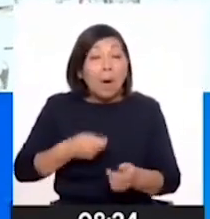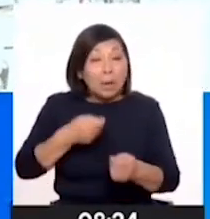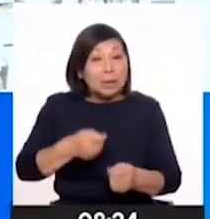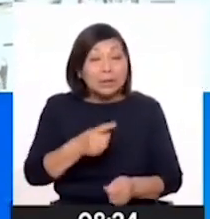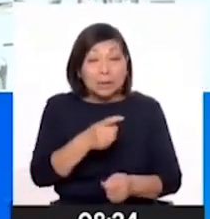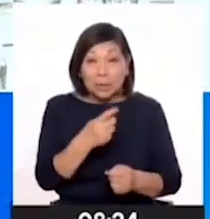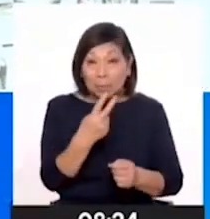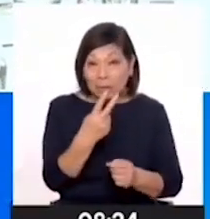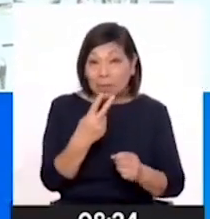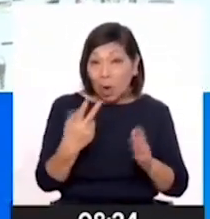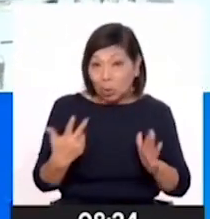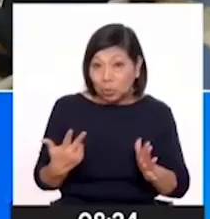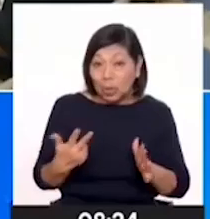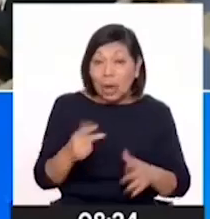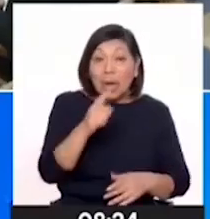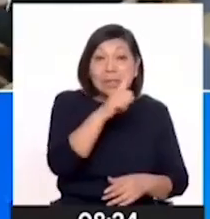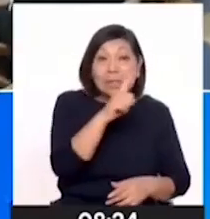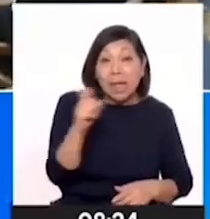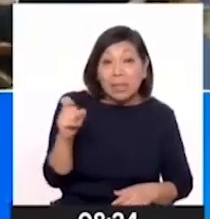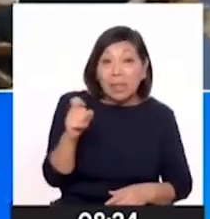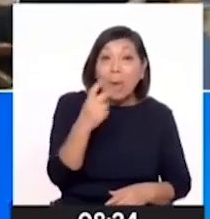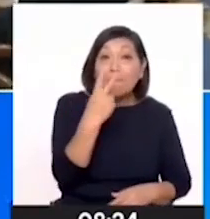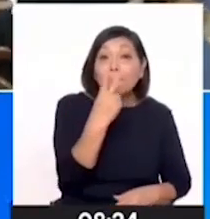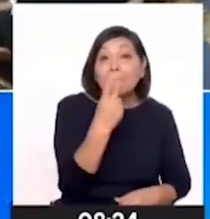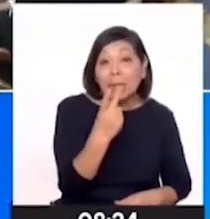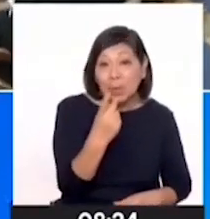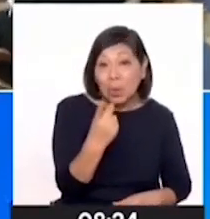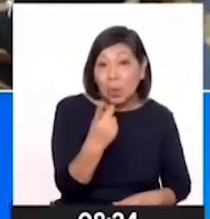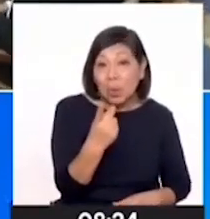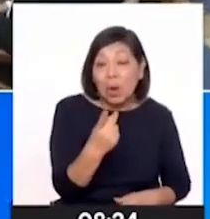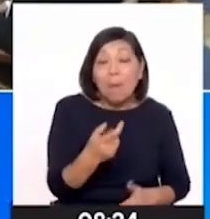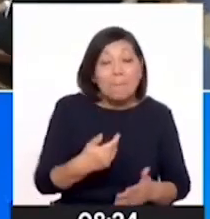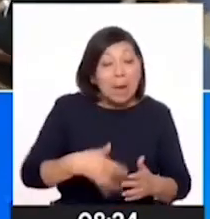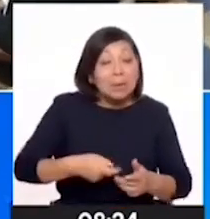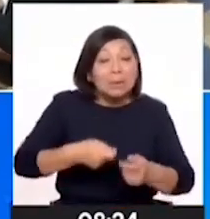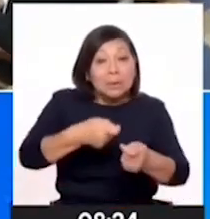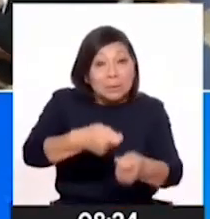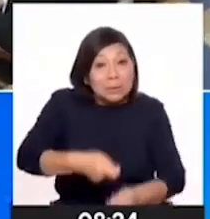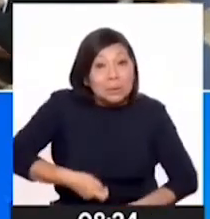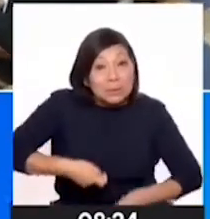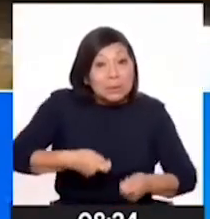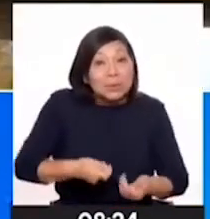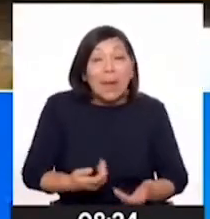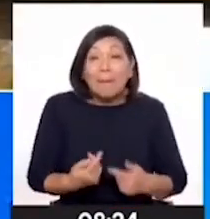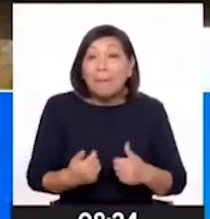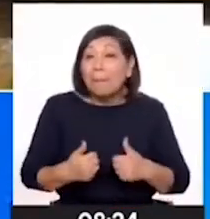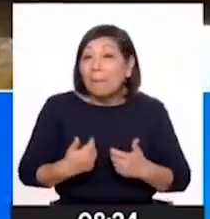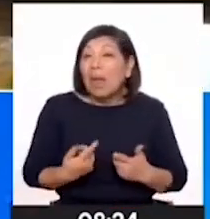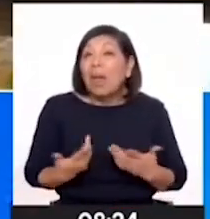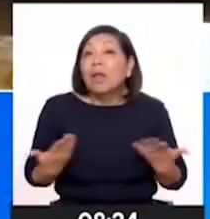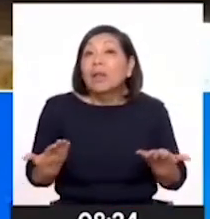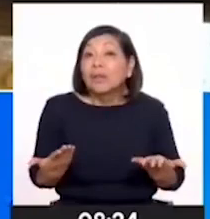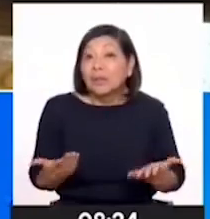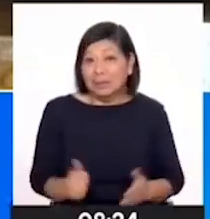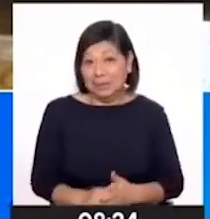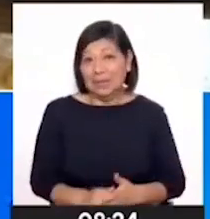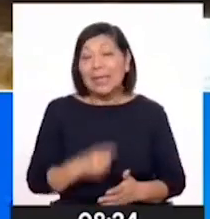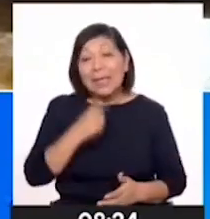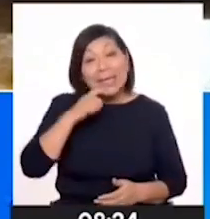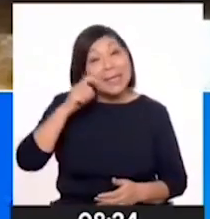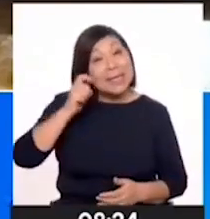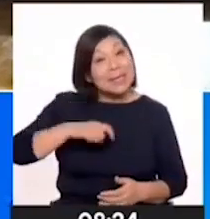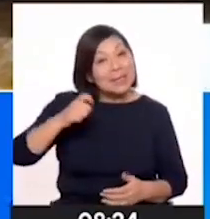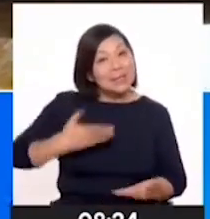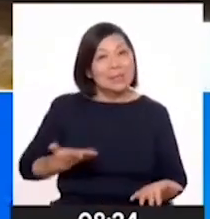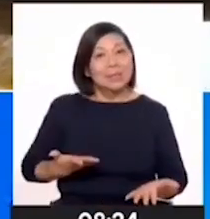distritos que tenemos, 121 son agricultores, viven de la agricultura, entonces definitivamente